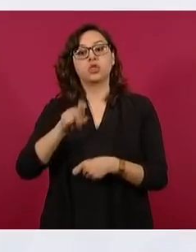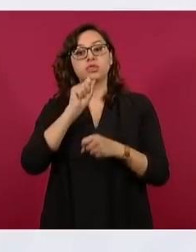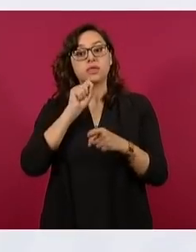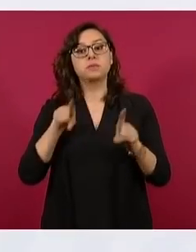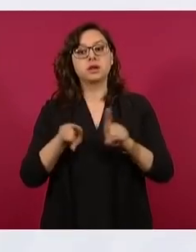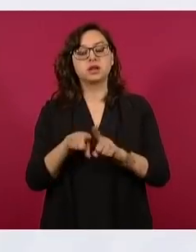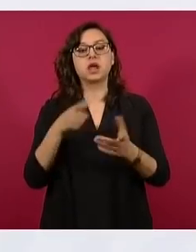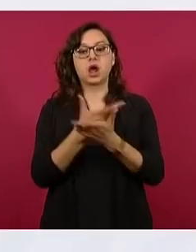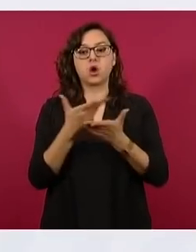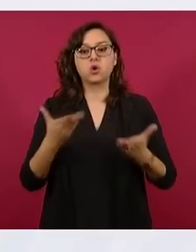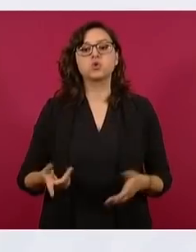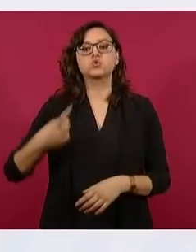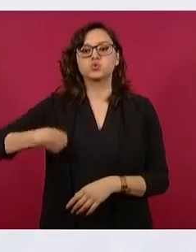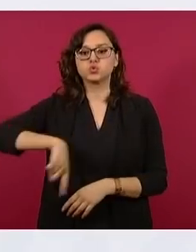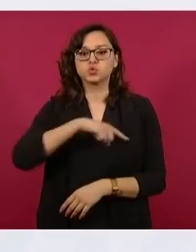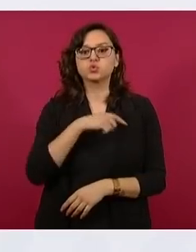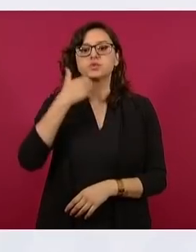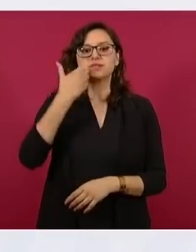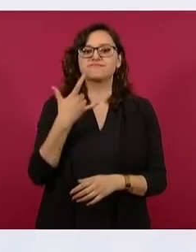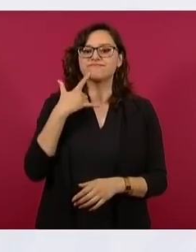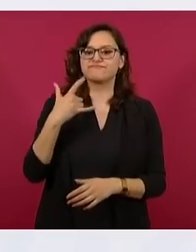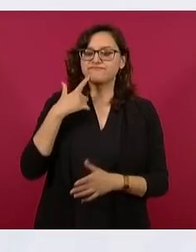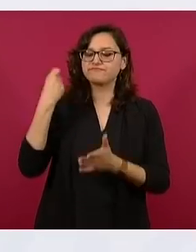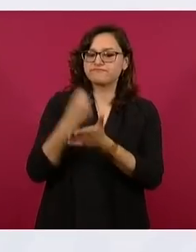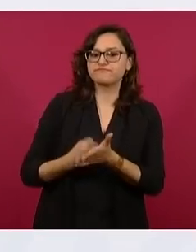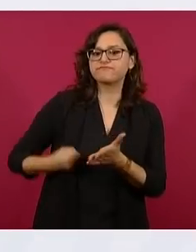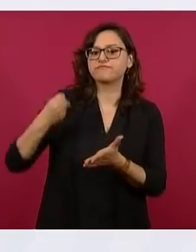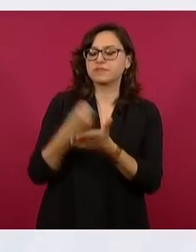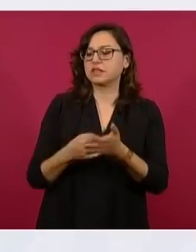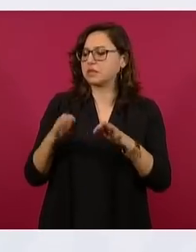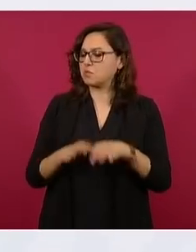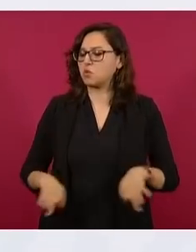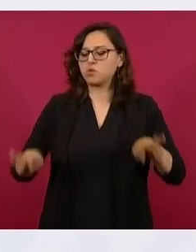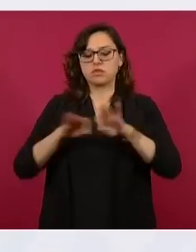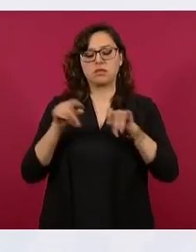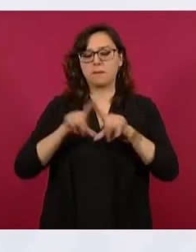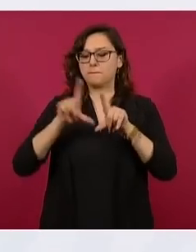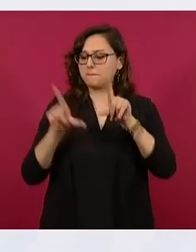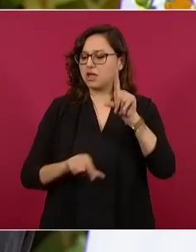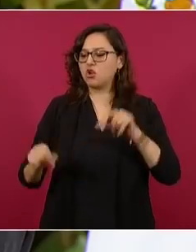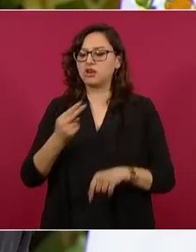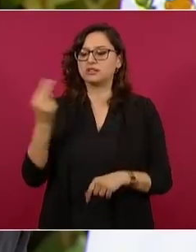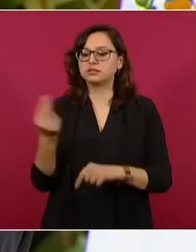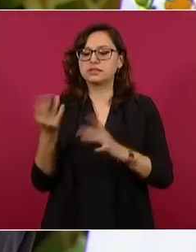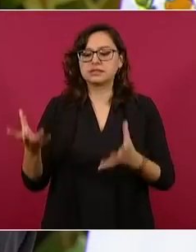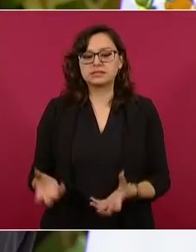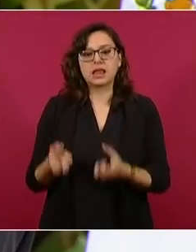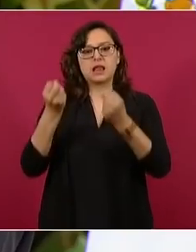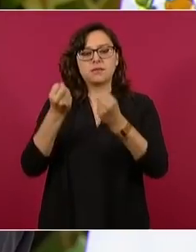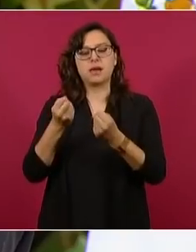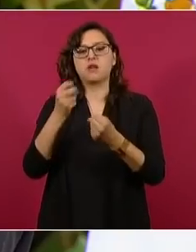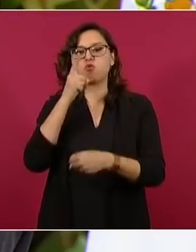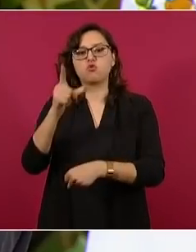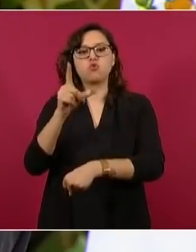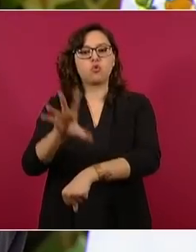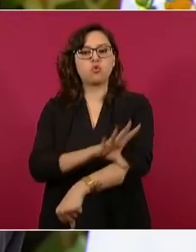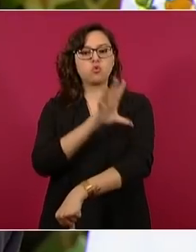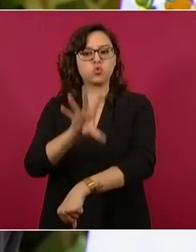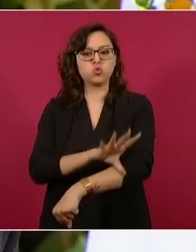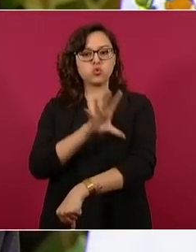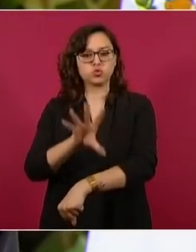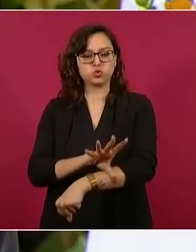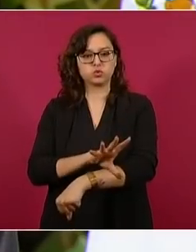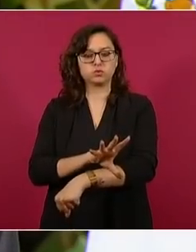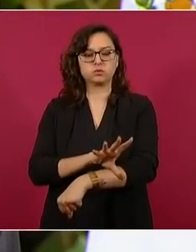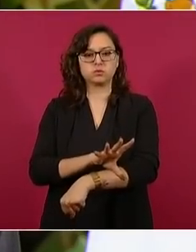por recuperar el control de la nación sobre la industria eléctrica, tanto para